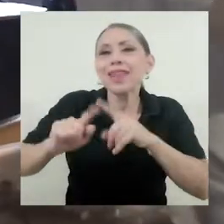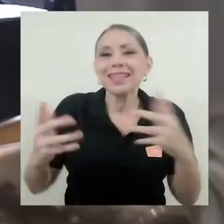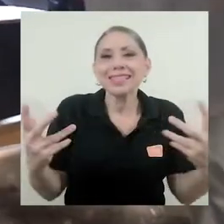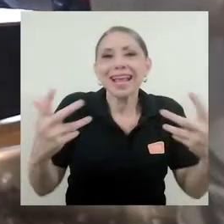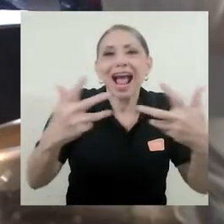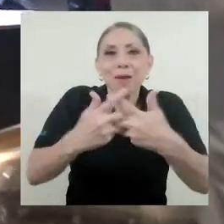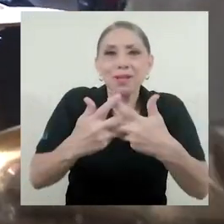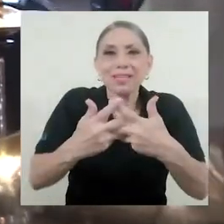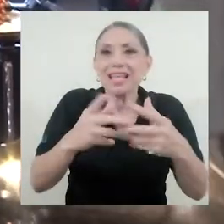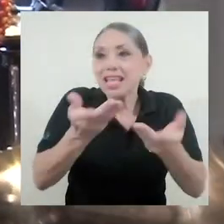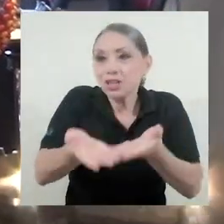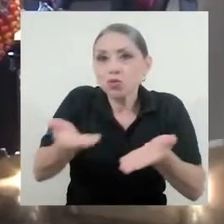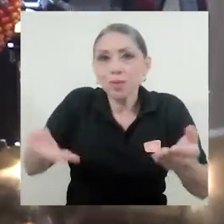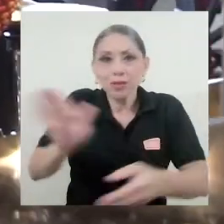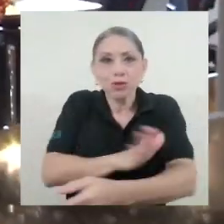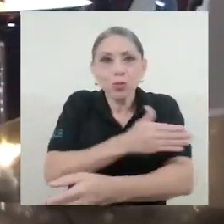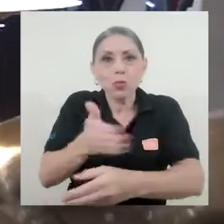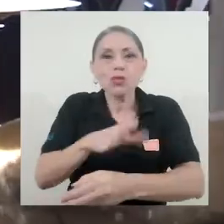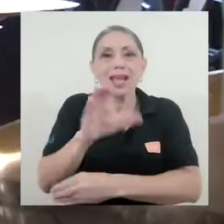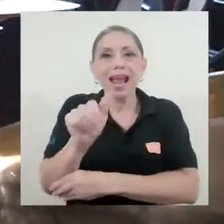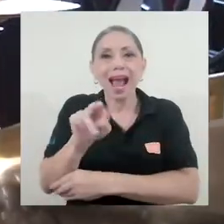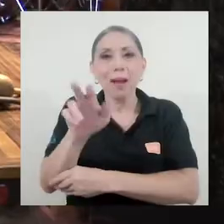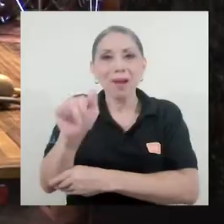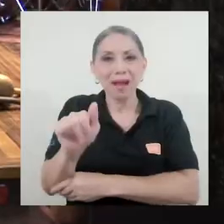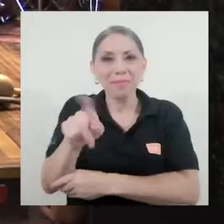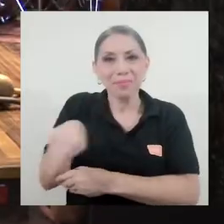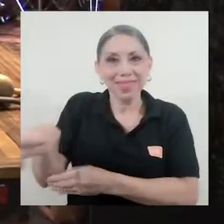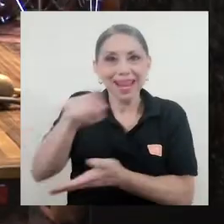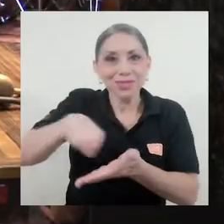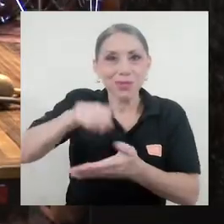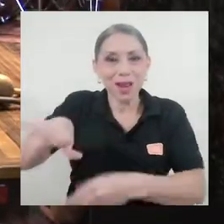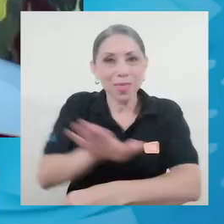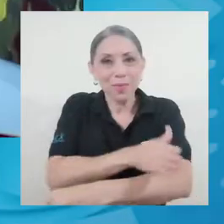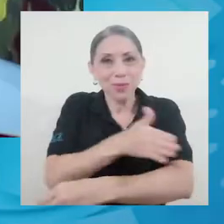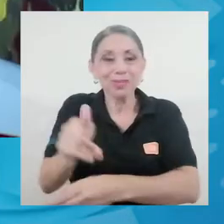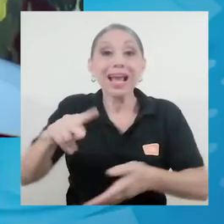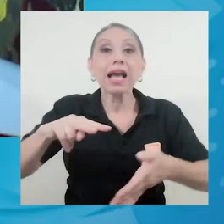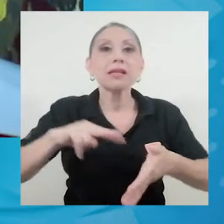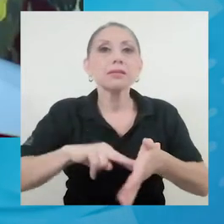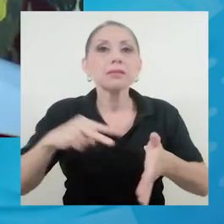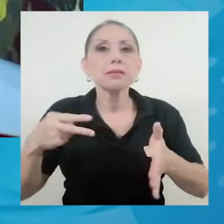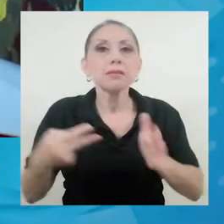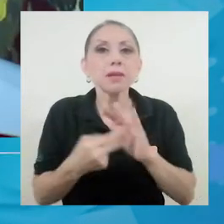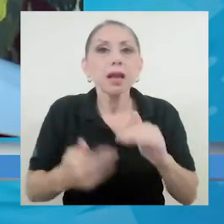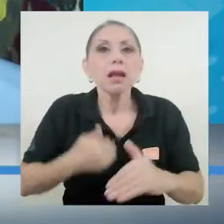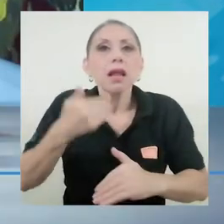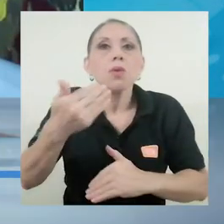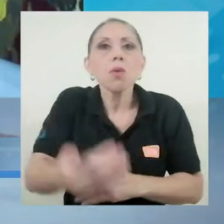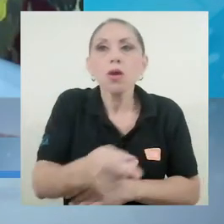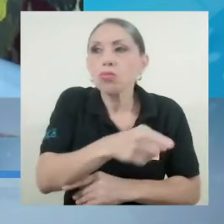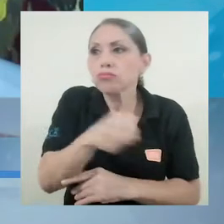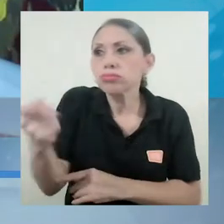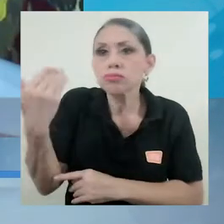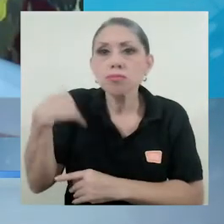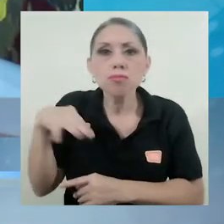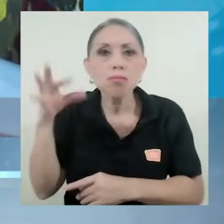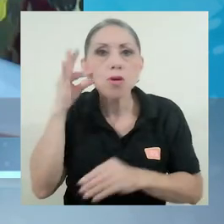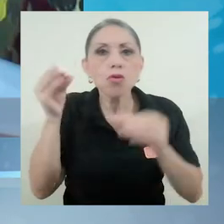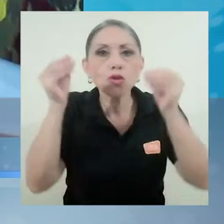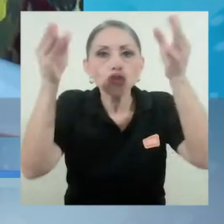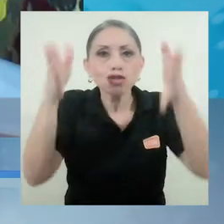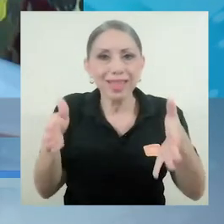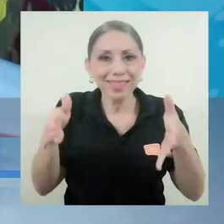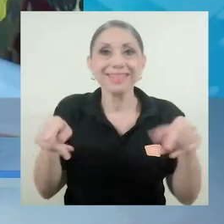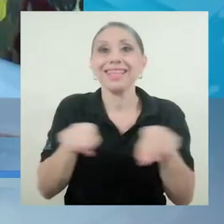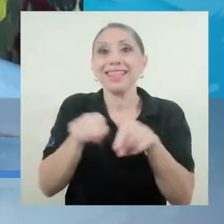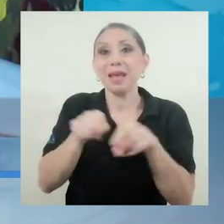de instrumento y de música de cámara de la escuela. Eso quiere decir que son luego los docentes, las y los docentes